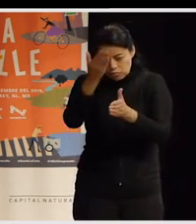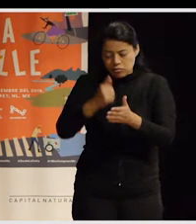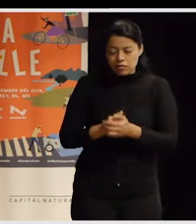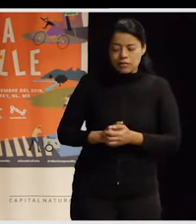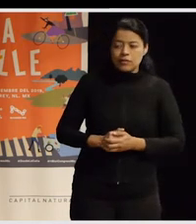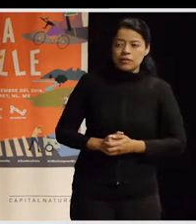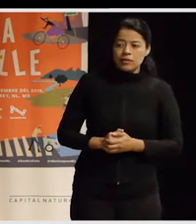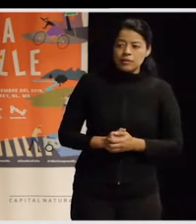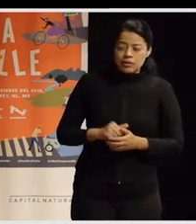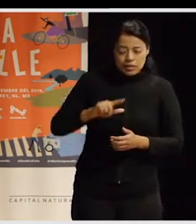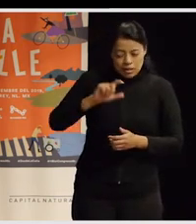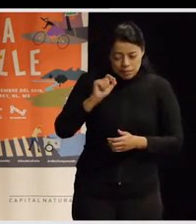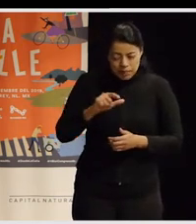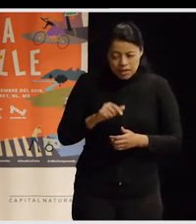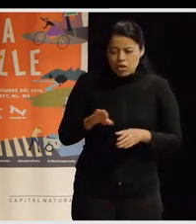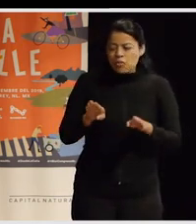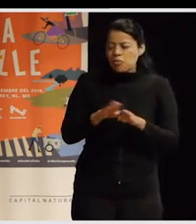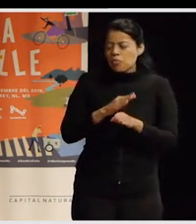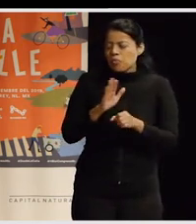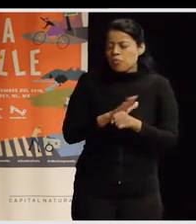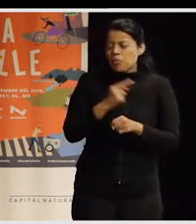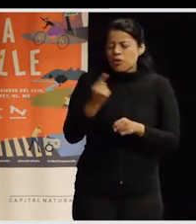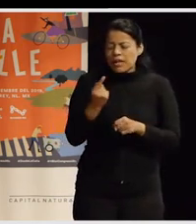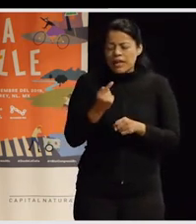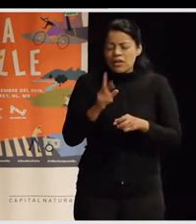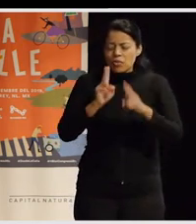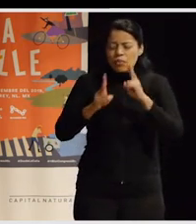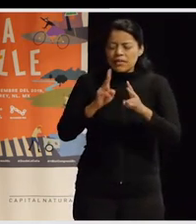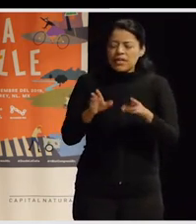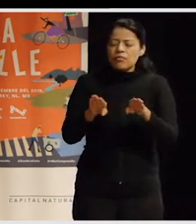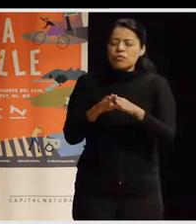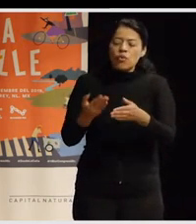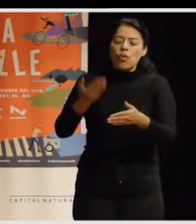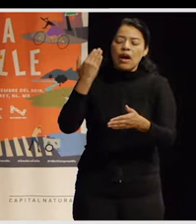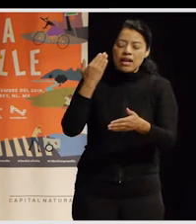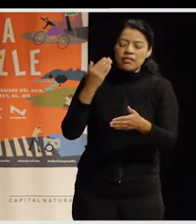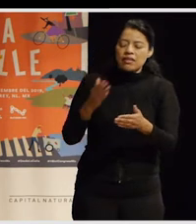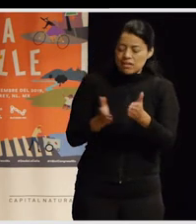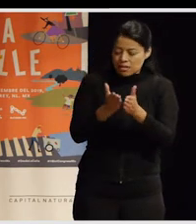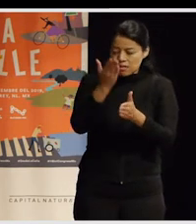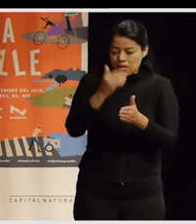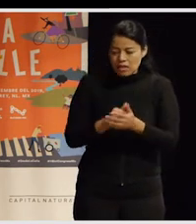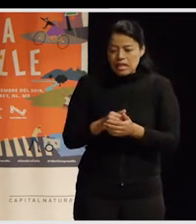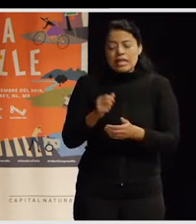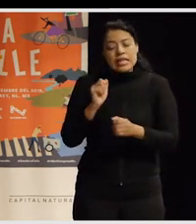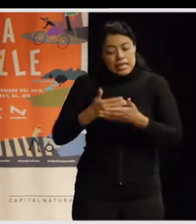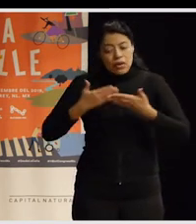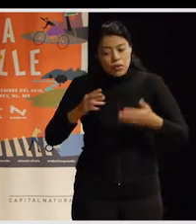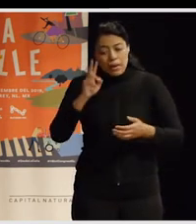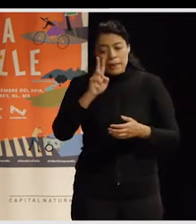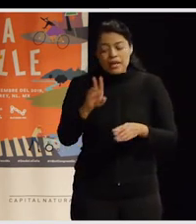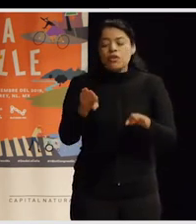naturaleza y tal y por otro lado decían, bueno, ¿por qué no hablamos de cómo estaba construido para ver si podemos mejorarlo? En ese sentido, Coldo, al ser arquitecto urbanista, pues echó un cable